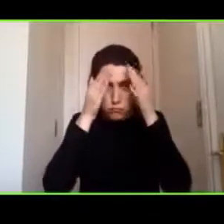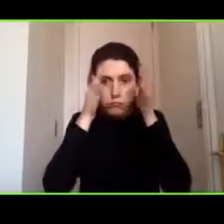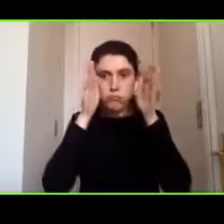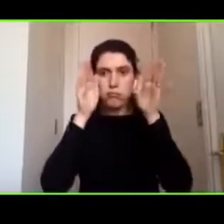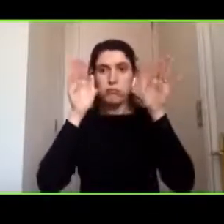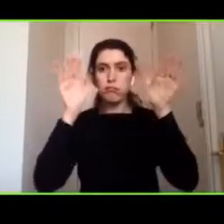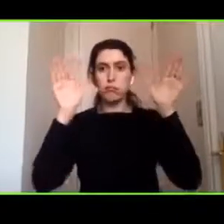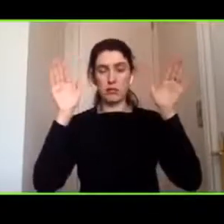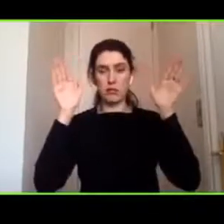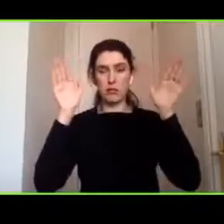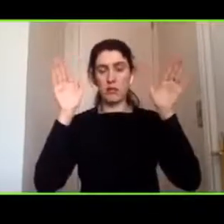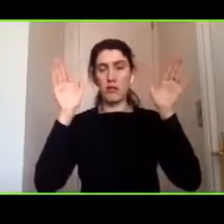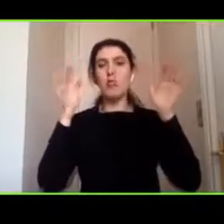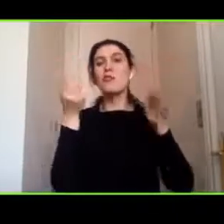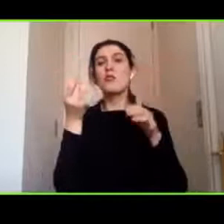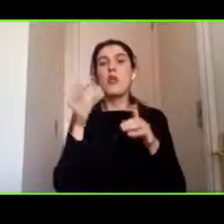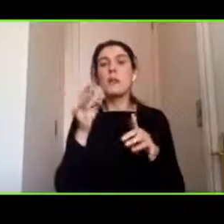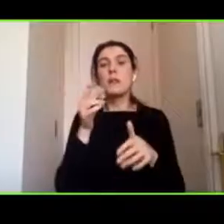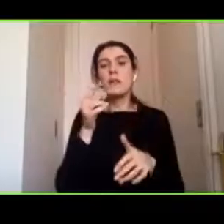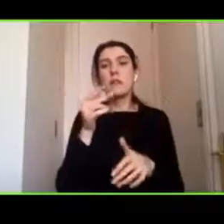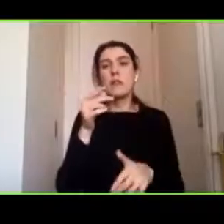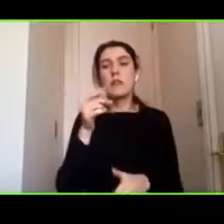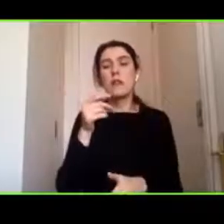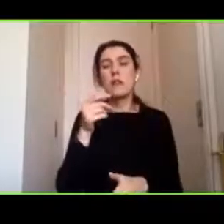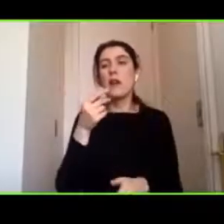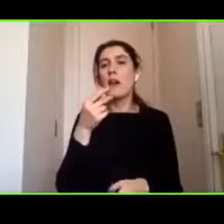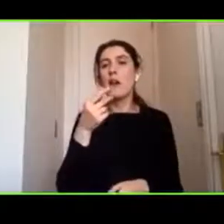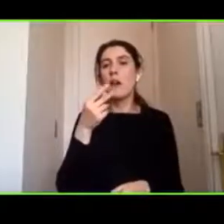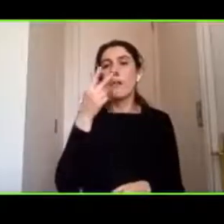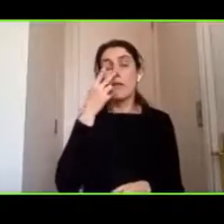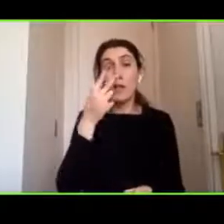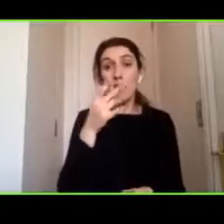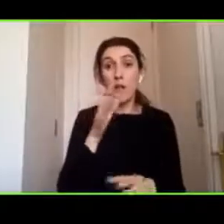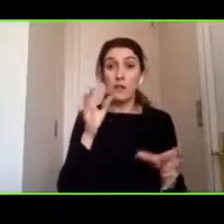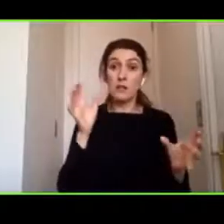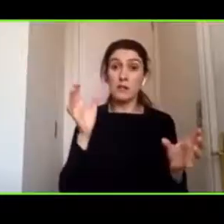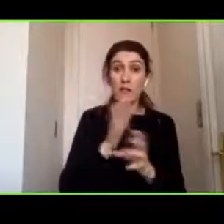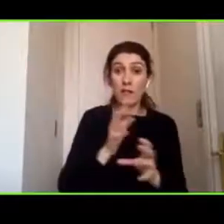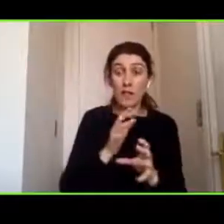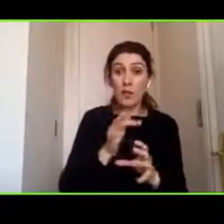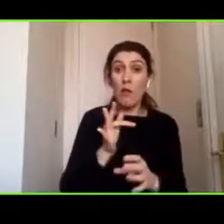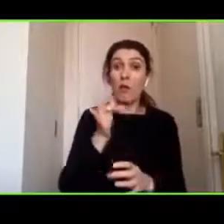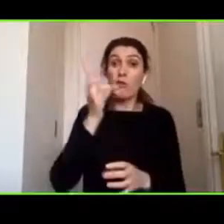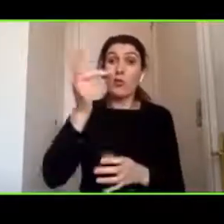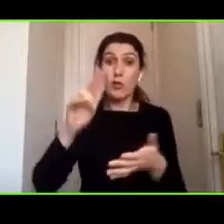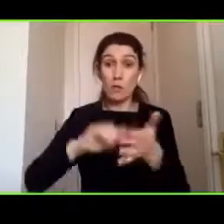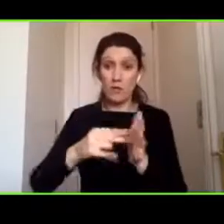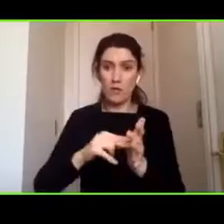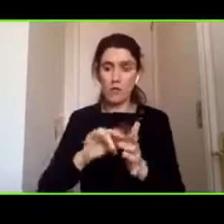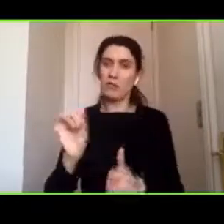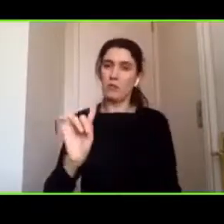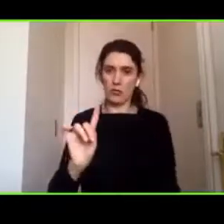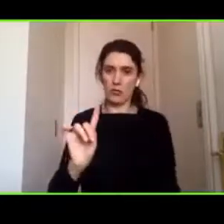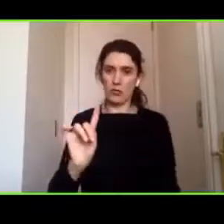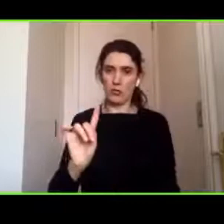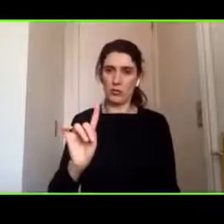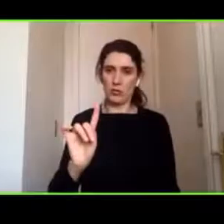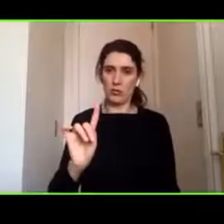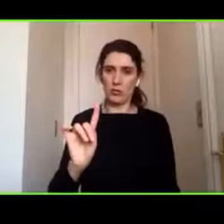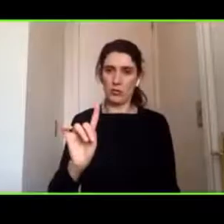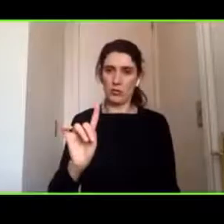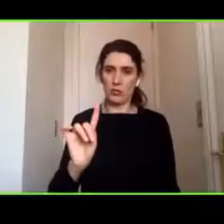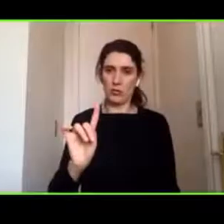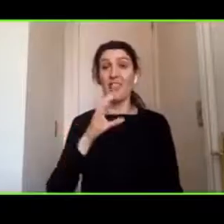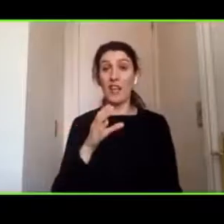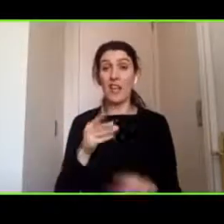ver que solamente el TEC severo va a dejar secuela los TEC leves también pueden dejar secuela